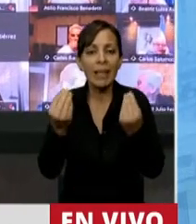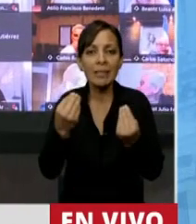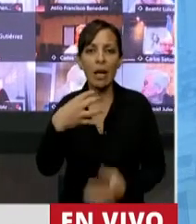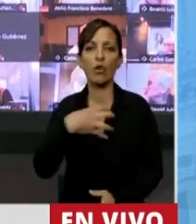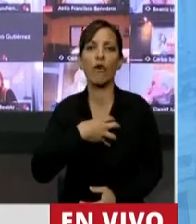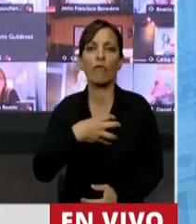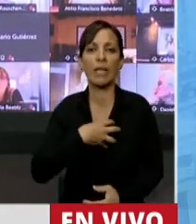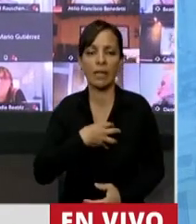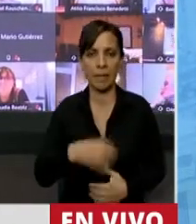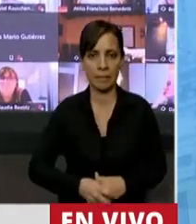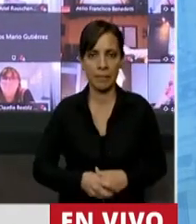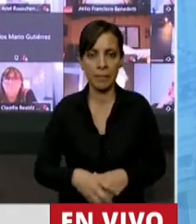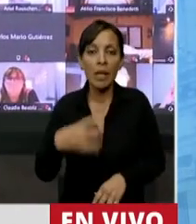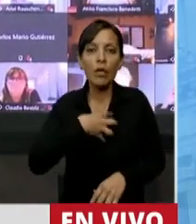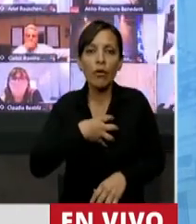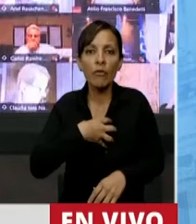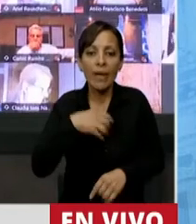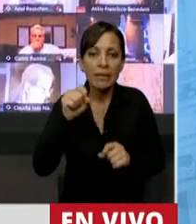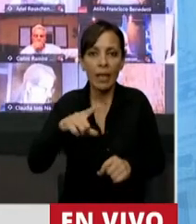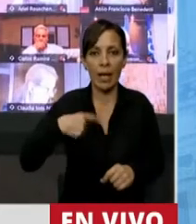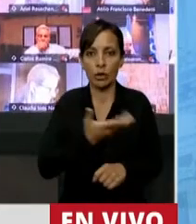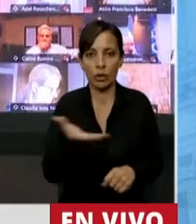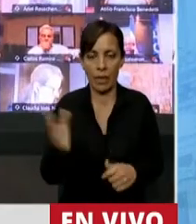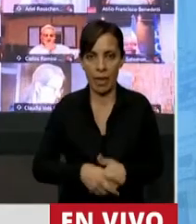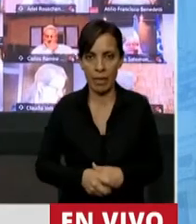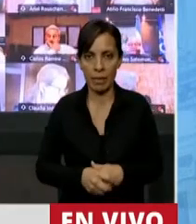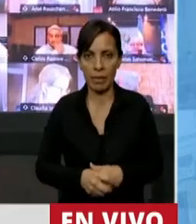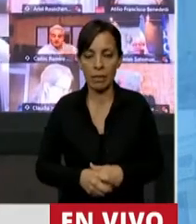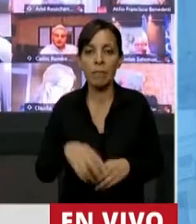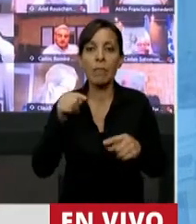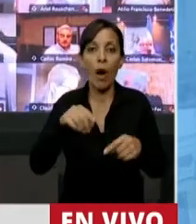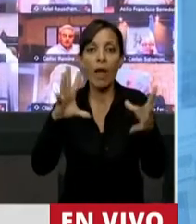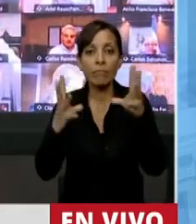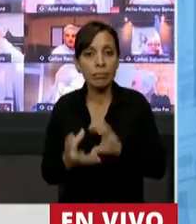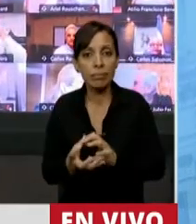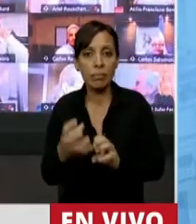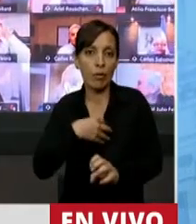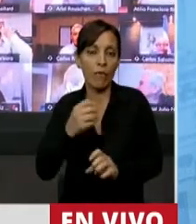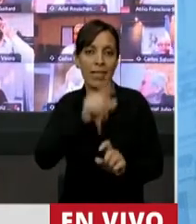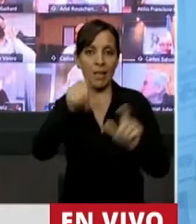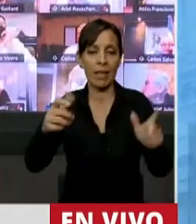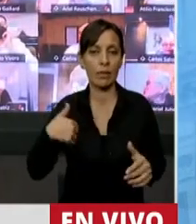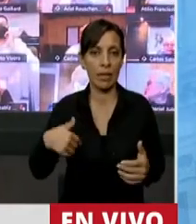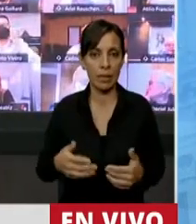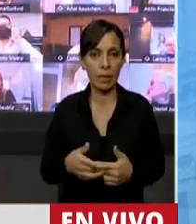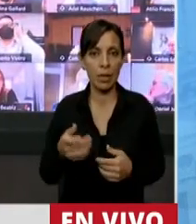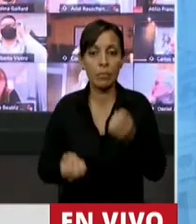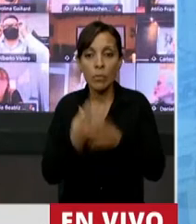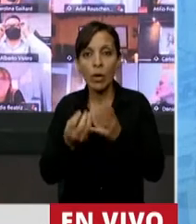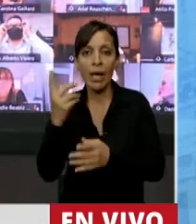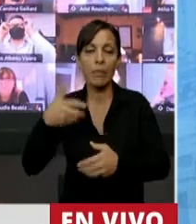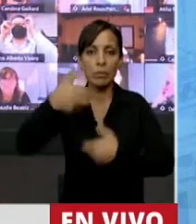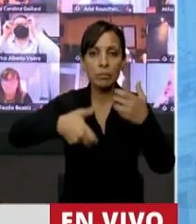confianza. Estamos esbeviando el tejido social a partir de que estamos destruyendo la confianza entre los argentinos y no generando inversiones